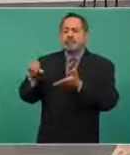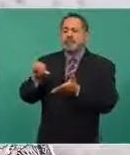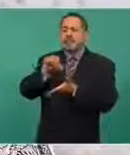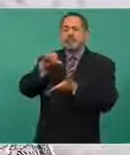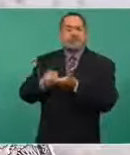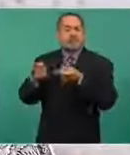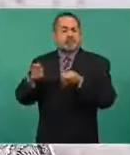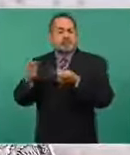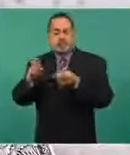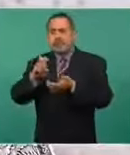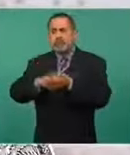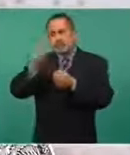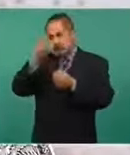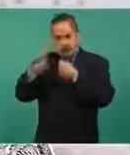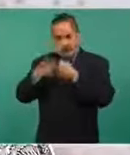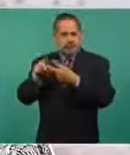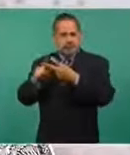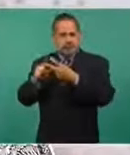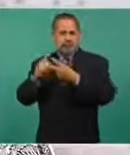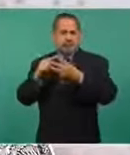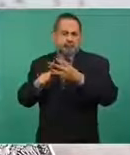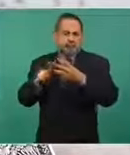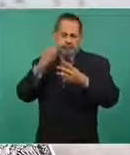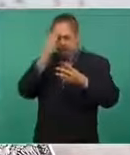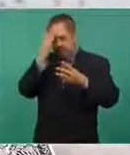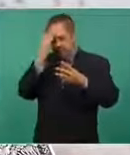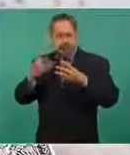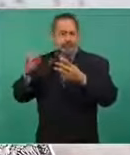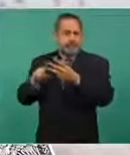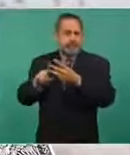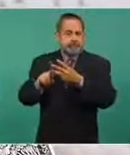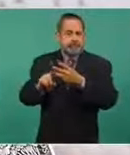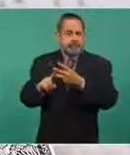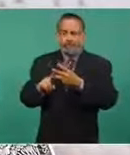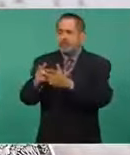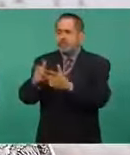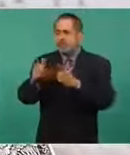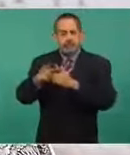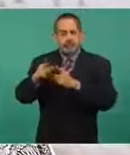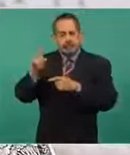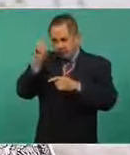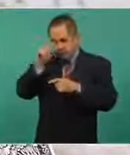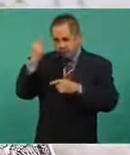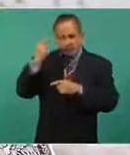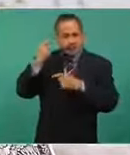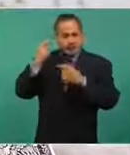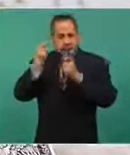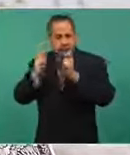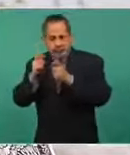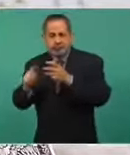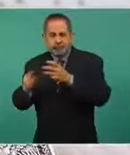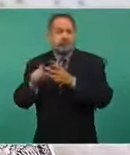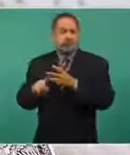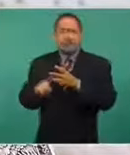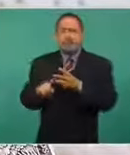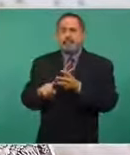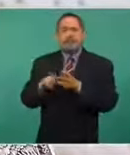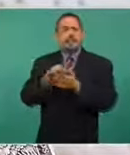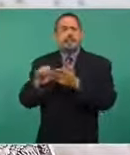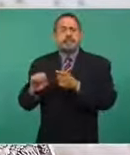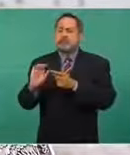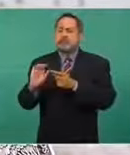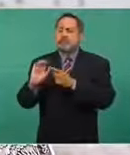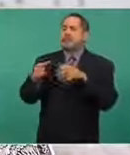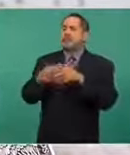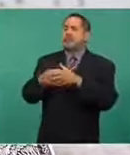Enfermedades de Europa o algunos casos emblemáticos de grupos técnicos asesores de salud pública, como la Comisión